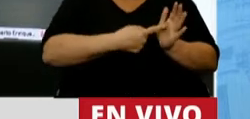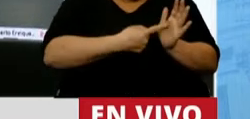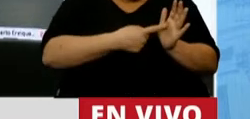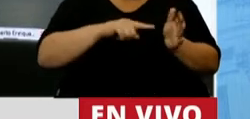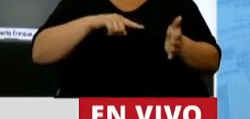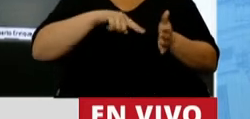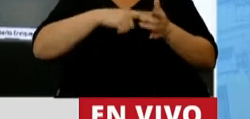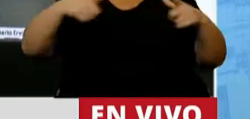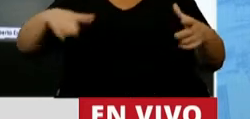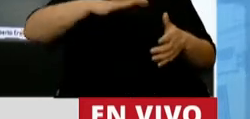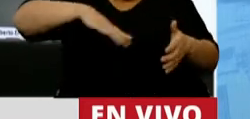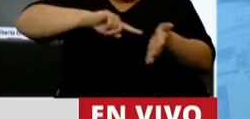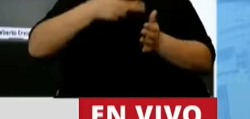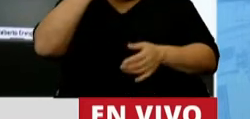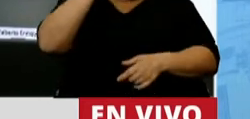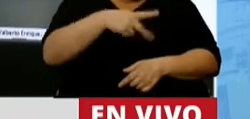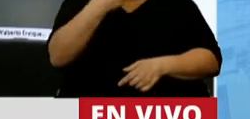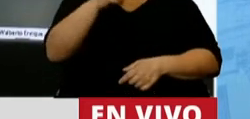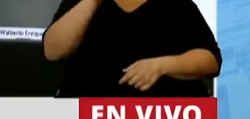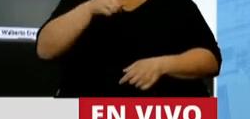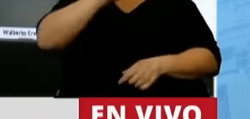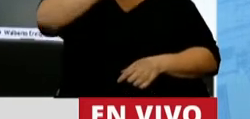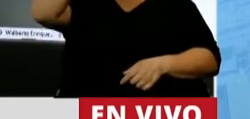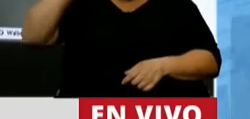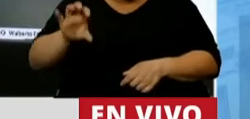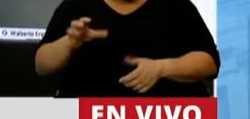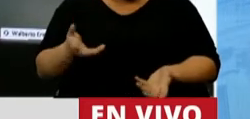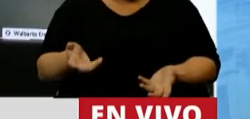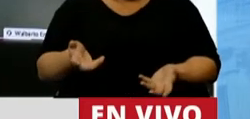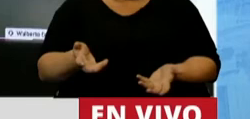y la área metropolitana de Buenos Aires, 20% para el interior del país.